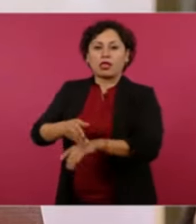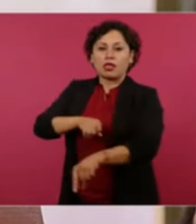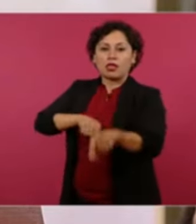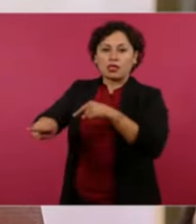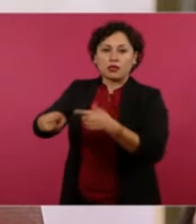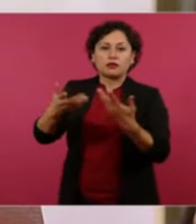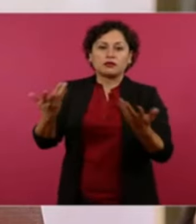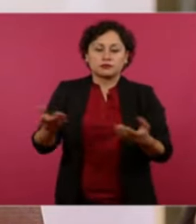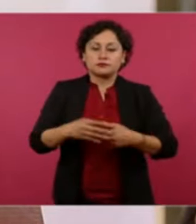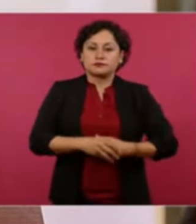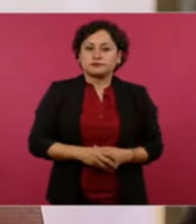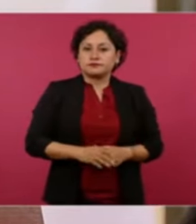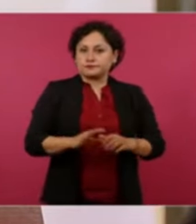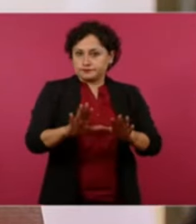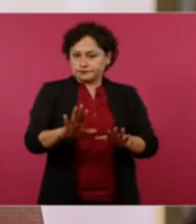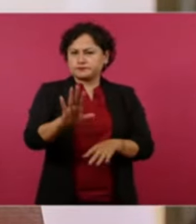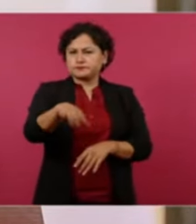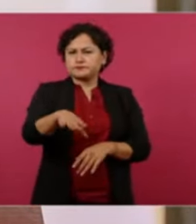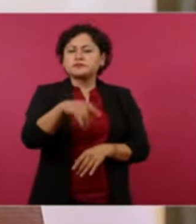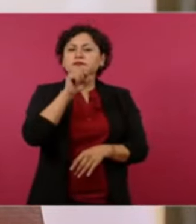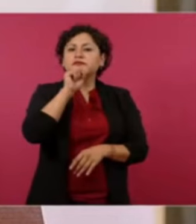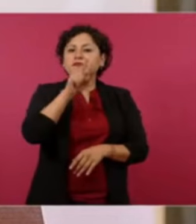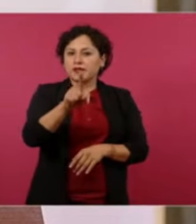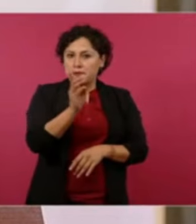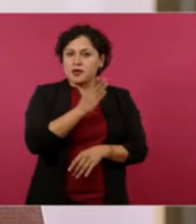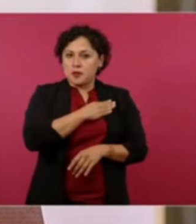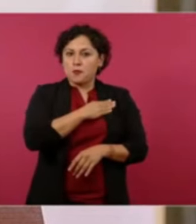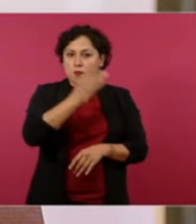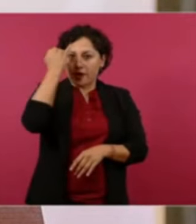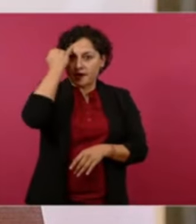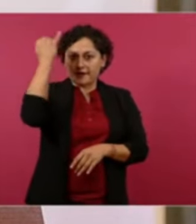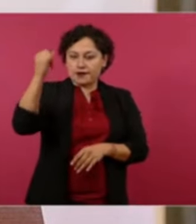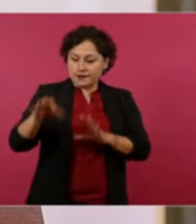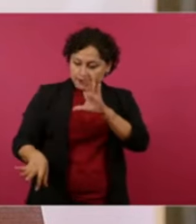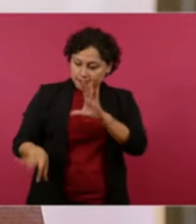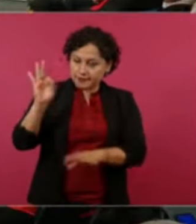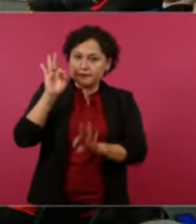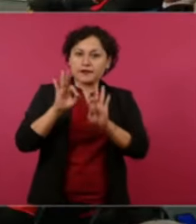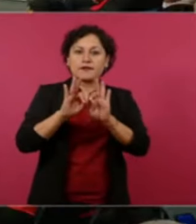sería bueno que pusieras otra frase de de gandhi